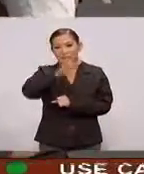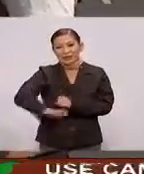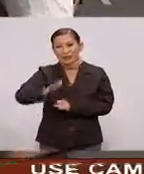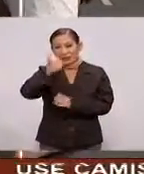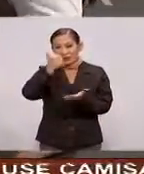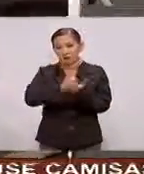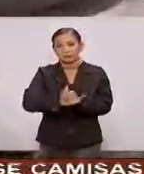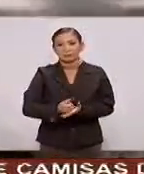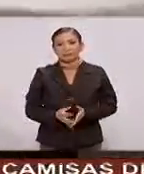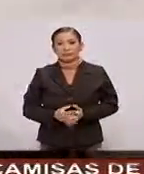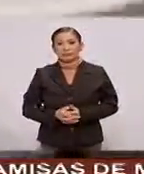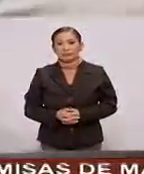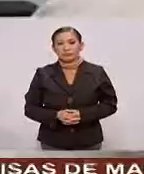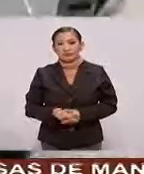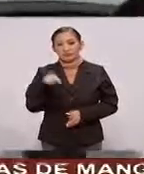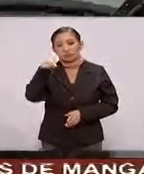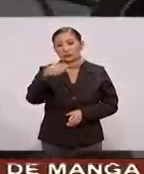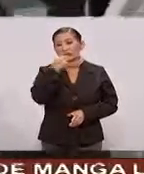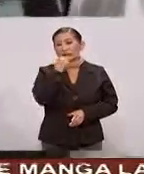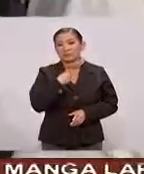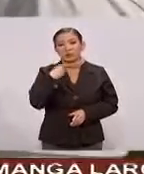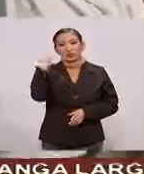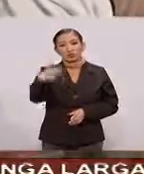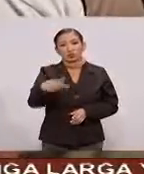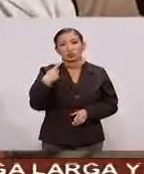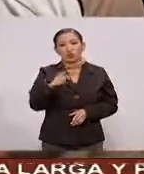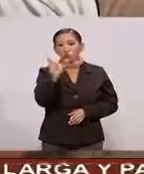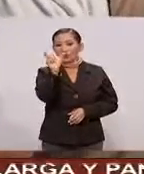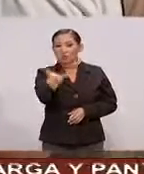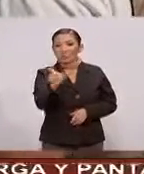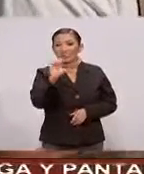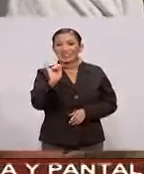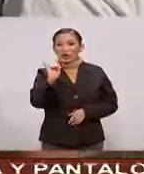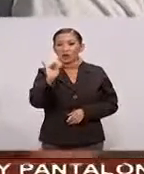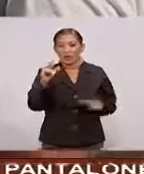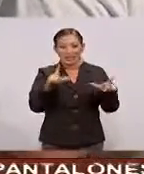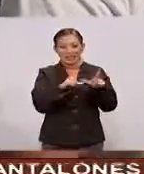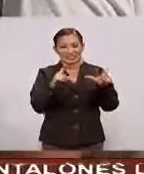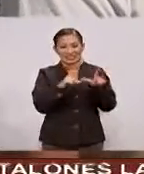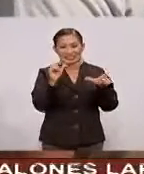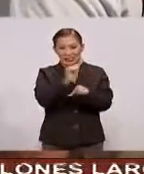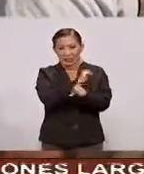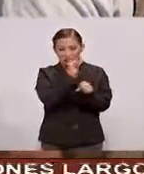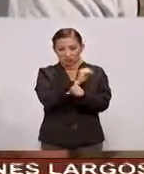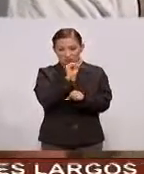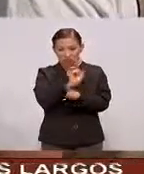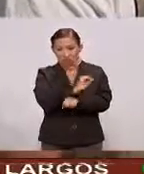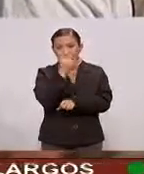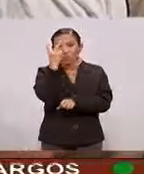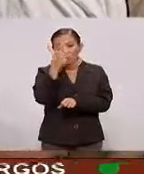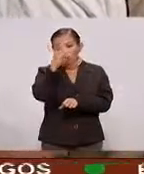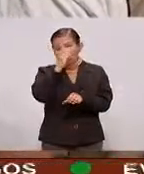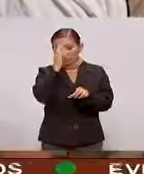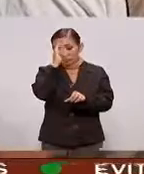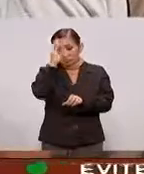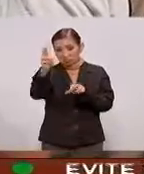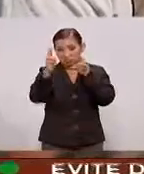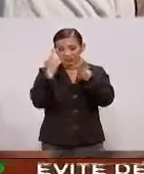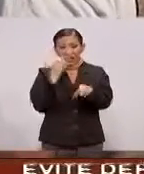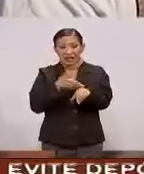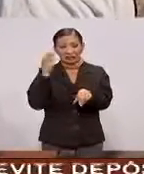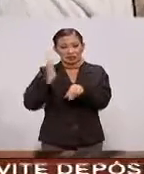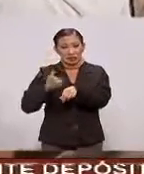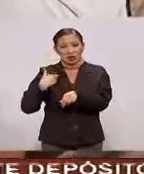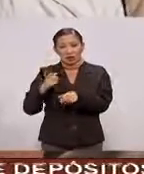Capitalino Vas a tener que llevar tu tarjeta de circulación Tu licencia de conducir Las dos sanciones que nosotros acabamos de hacer